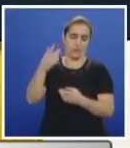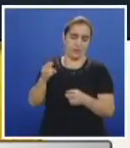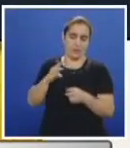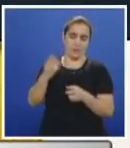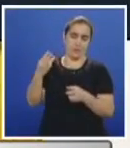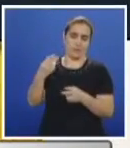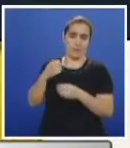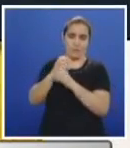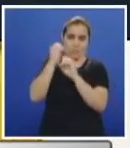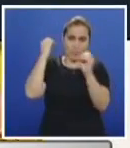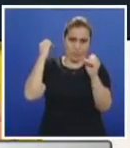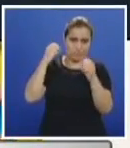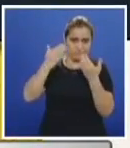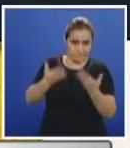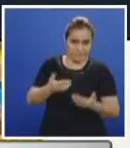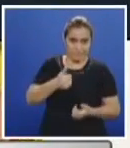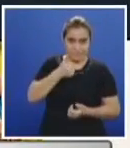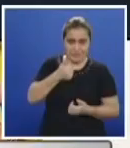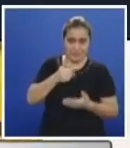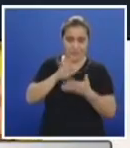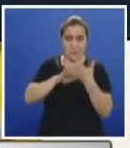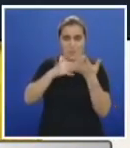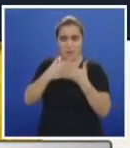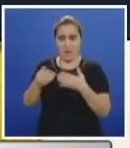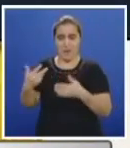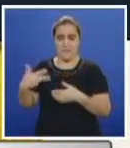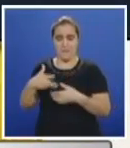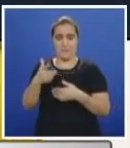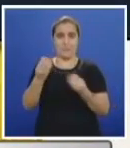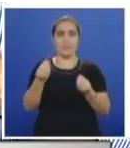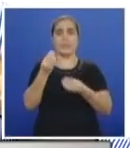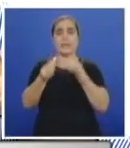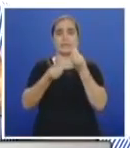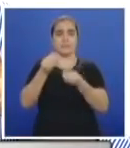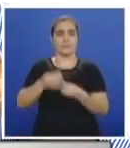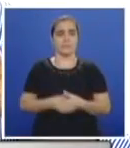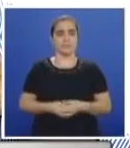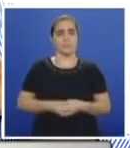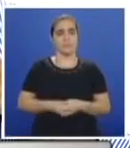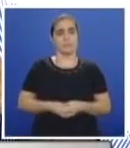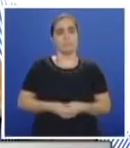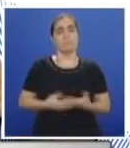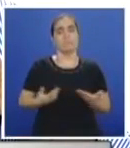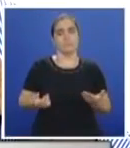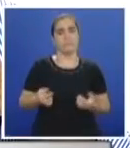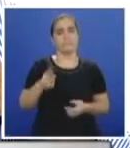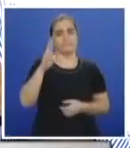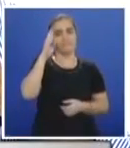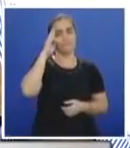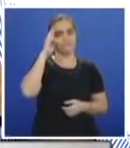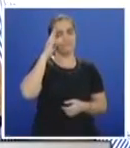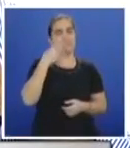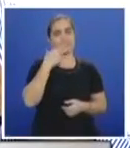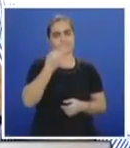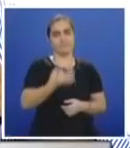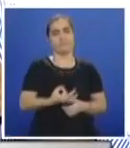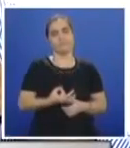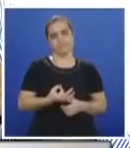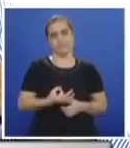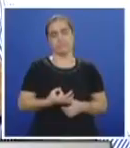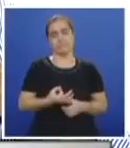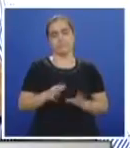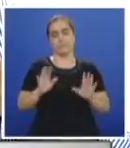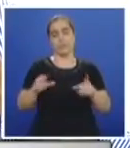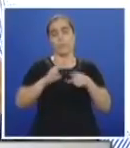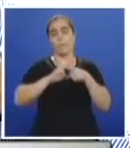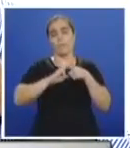pasamos al tema del mío. ¿Cuál sería entonces la estrategia o la alternativa? Hombre, eso es cierto. El tema del mío, sin lugar a